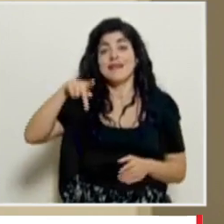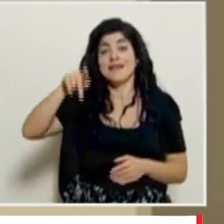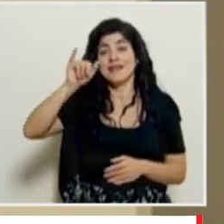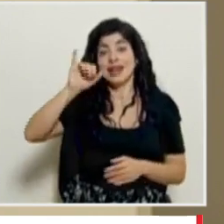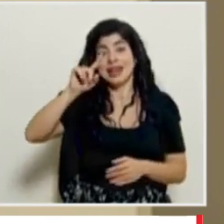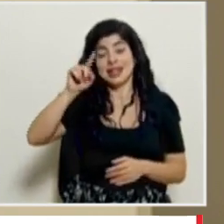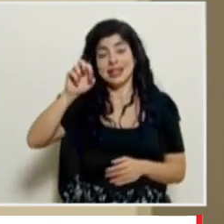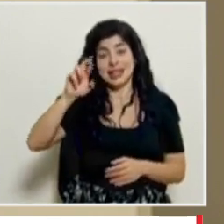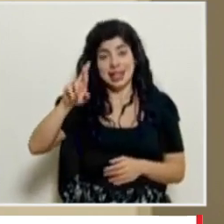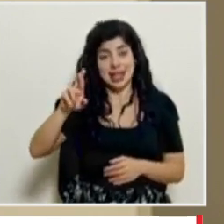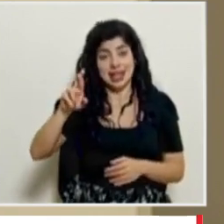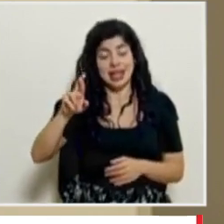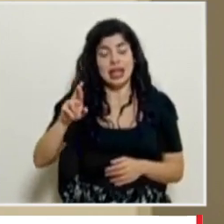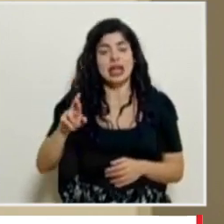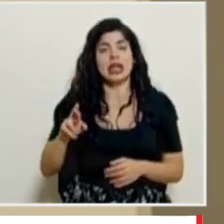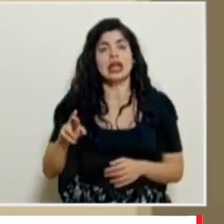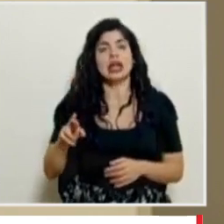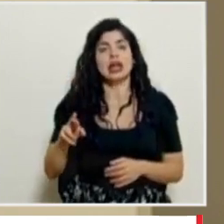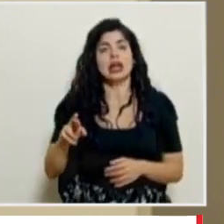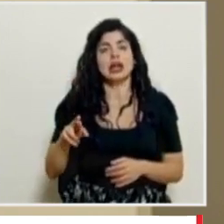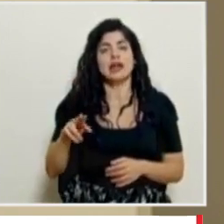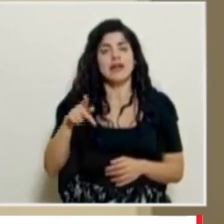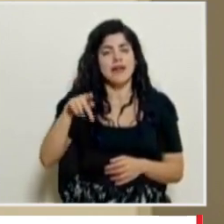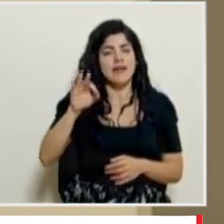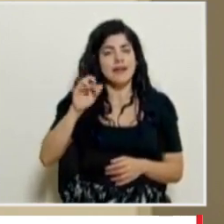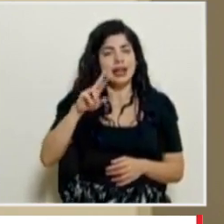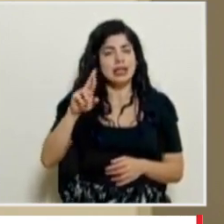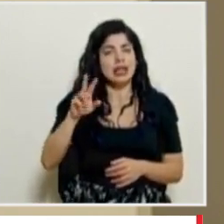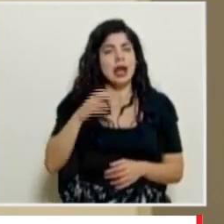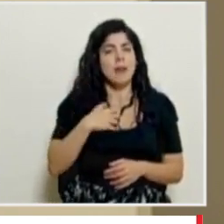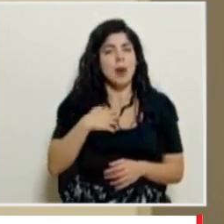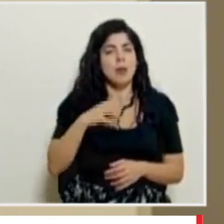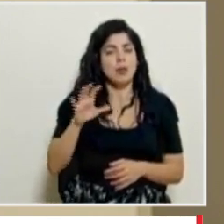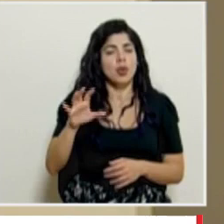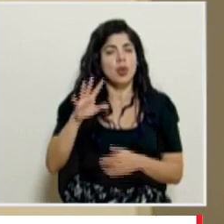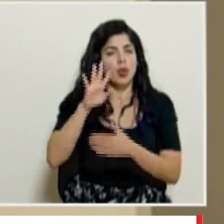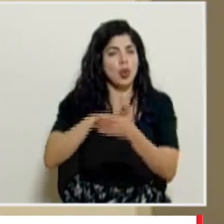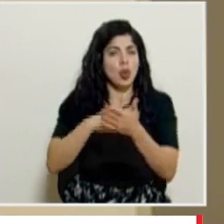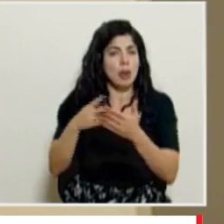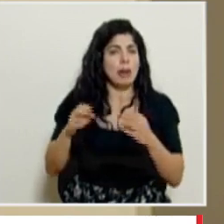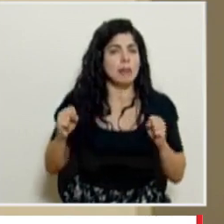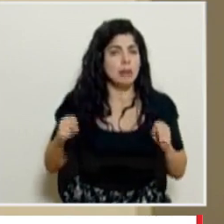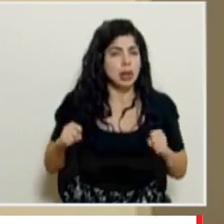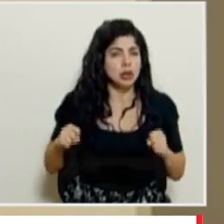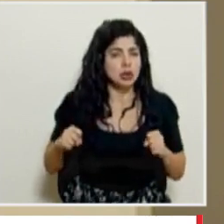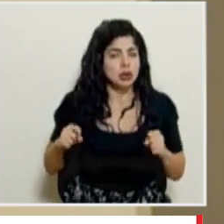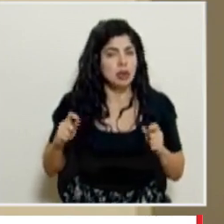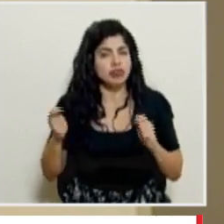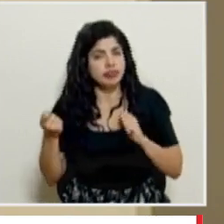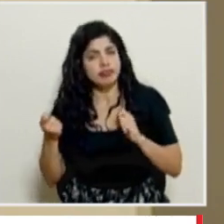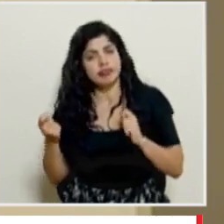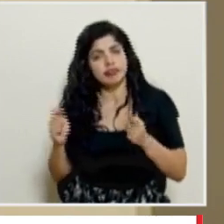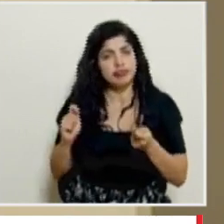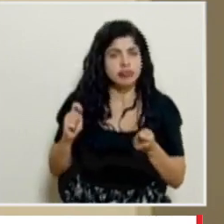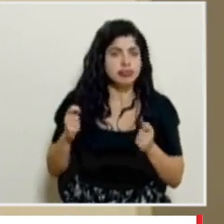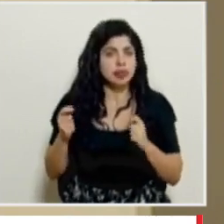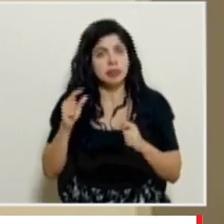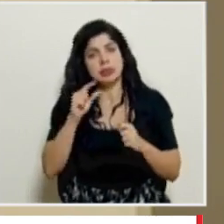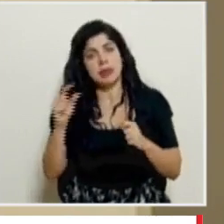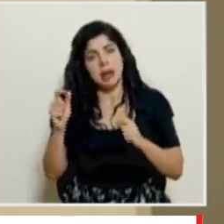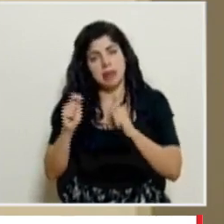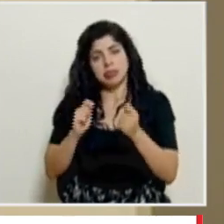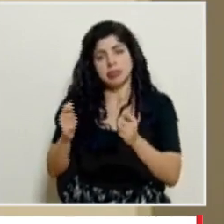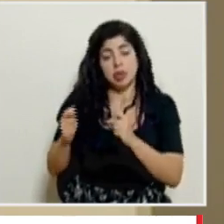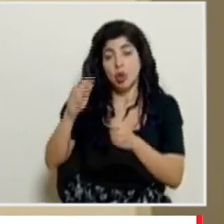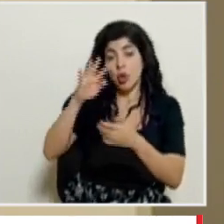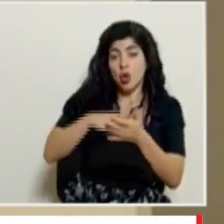tenemos unos unos cronogramas tentativos que se van actualizando cada una de las semanas los